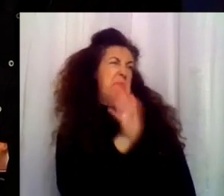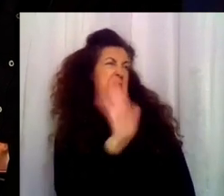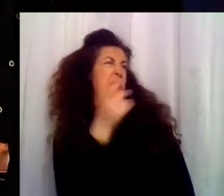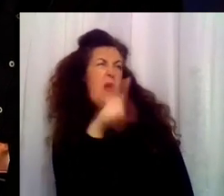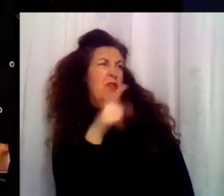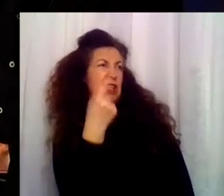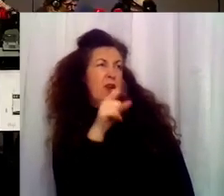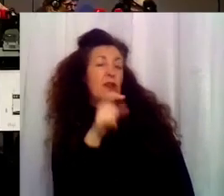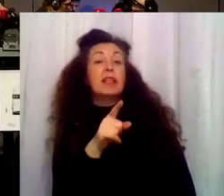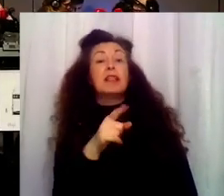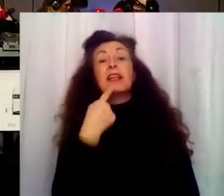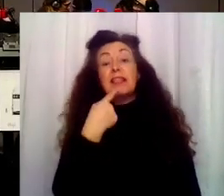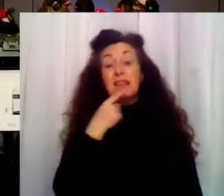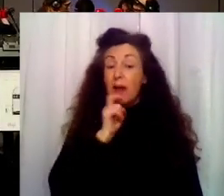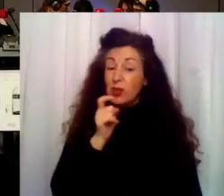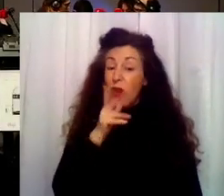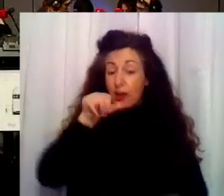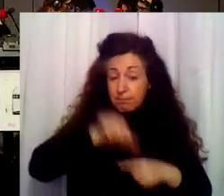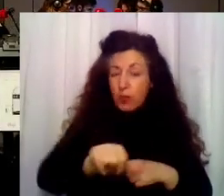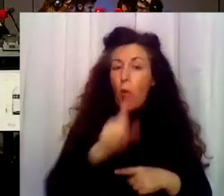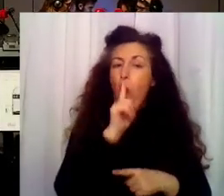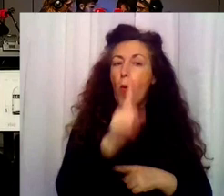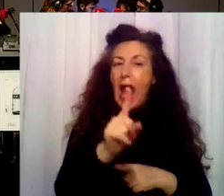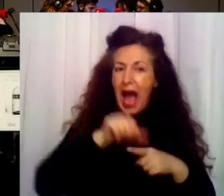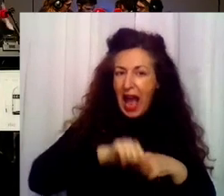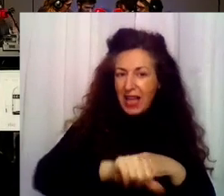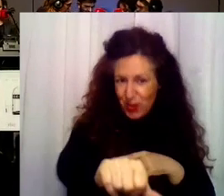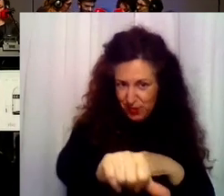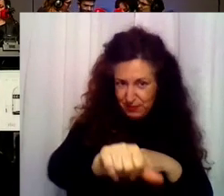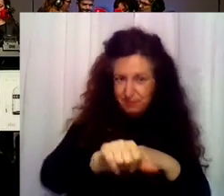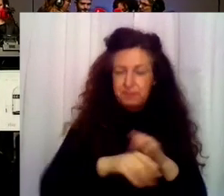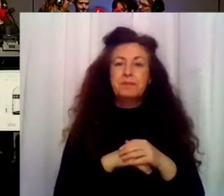estar apartados en el patio. Yo no quiero ir a la terapia de grupo. Pues yo tampoco.